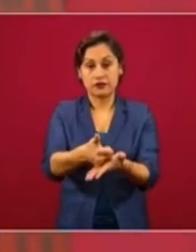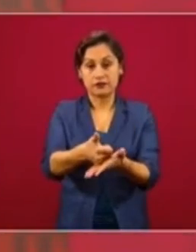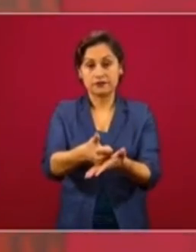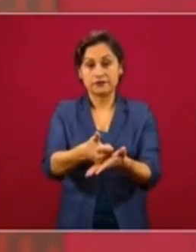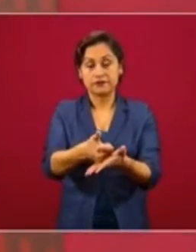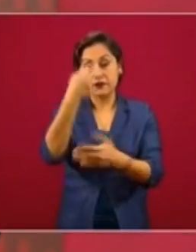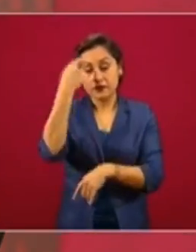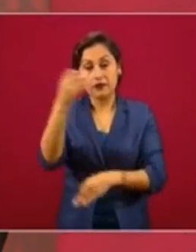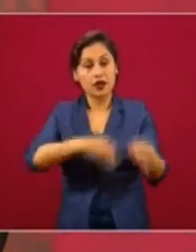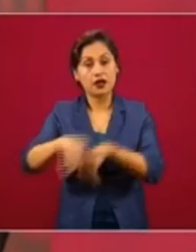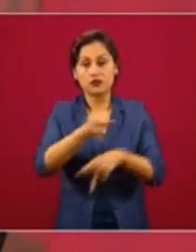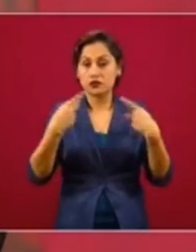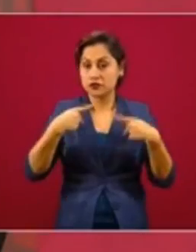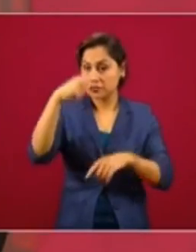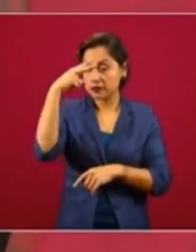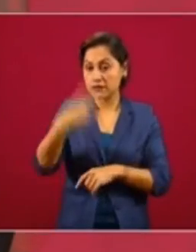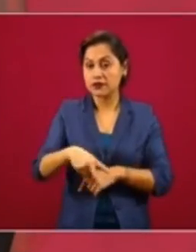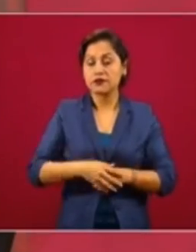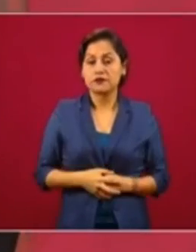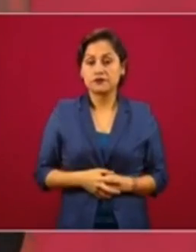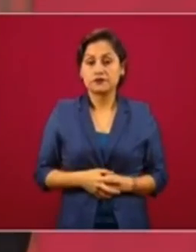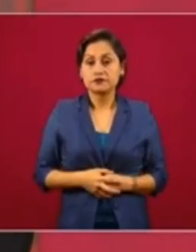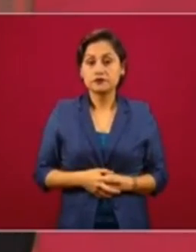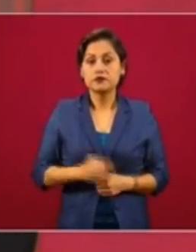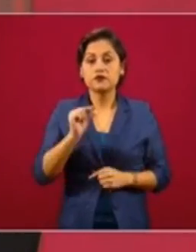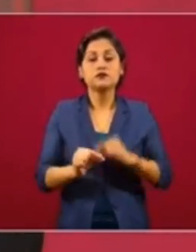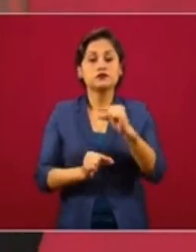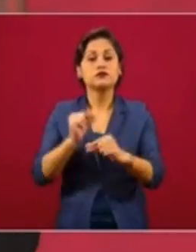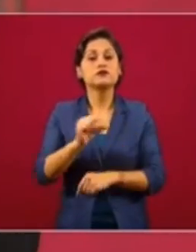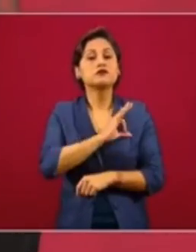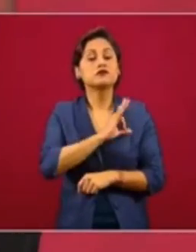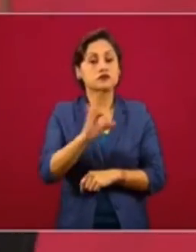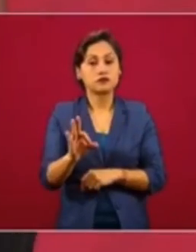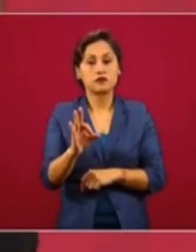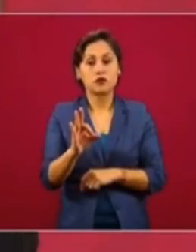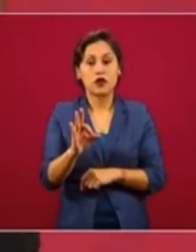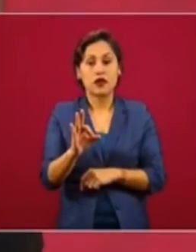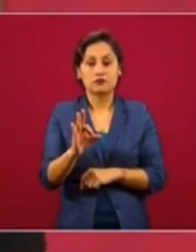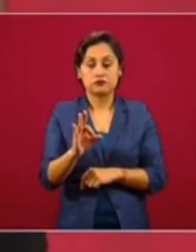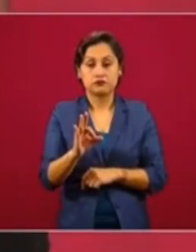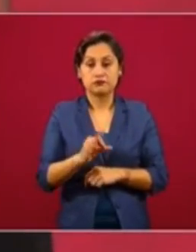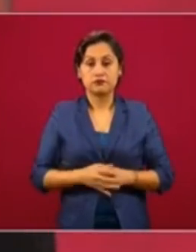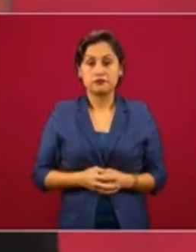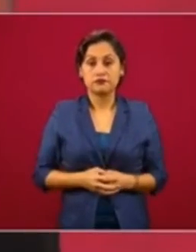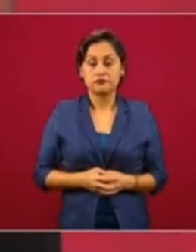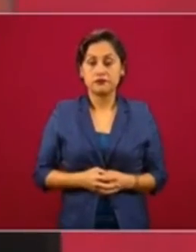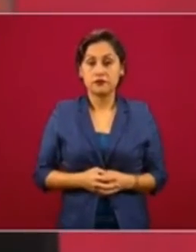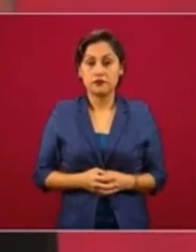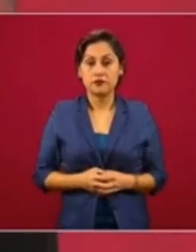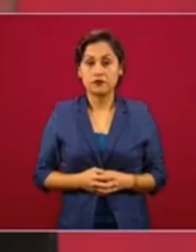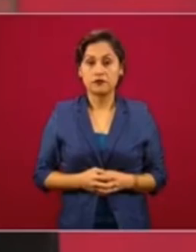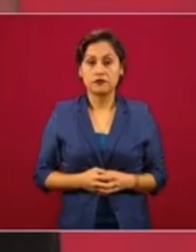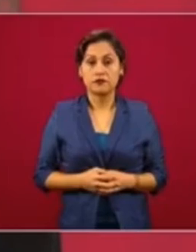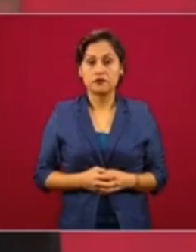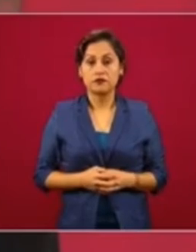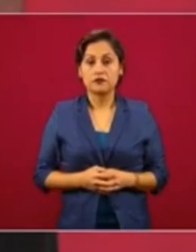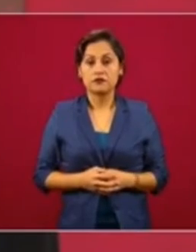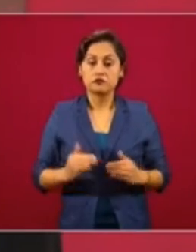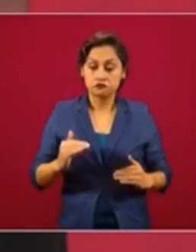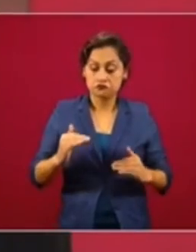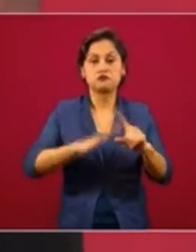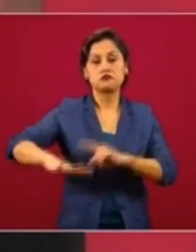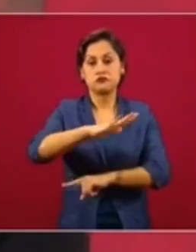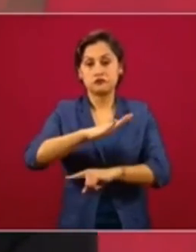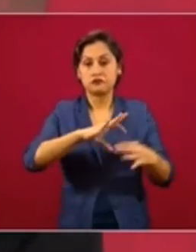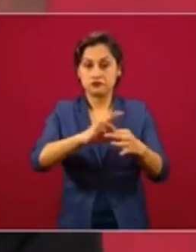la mayoría de los mexicanos vaya escalando poco a poco, vaya ascendiendo en la escala